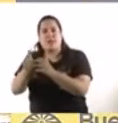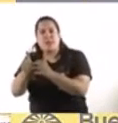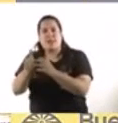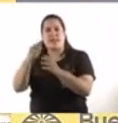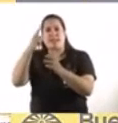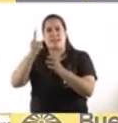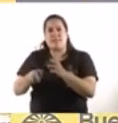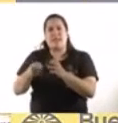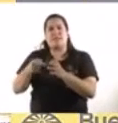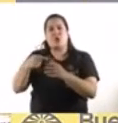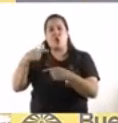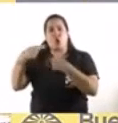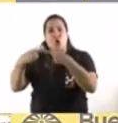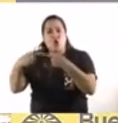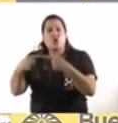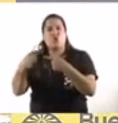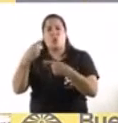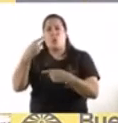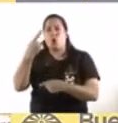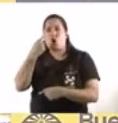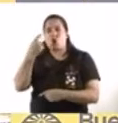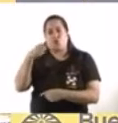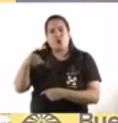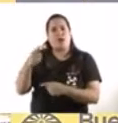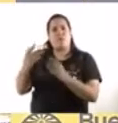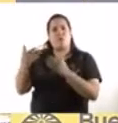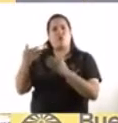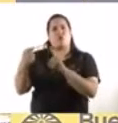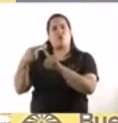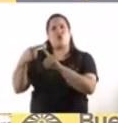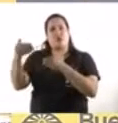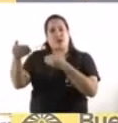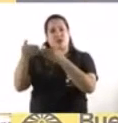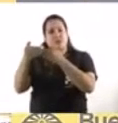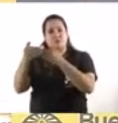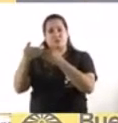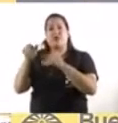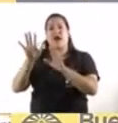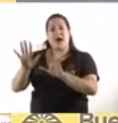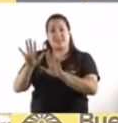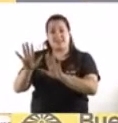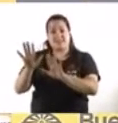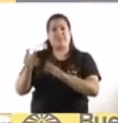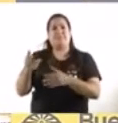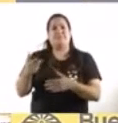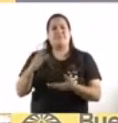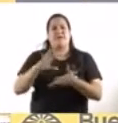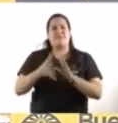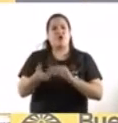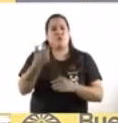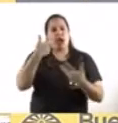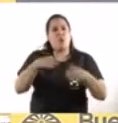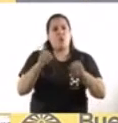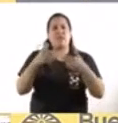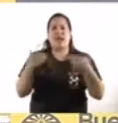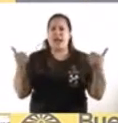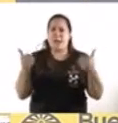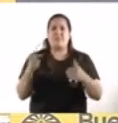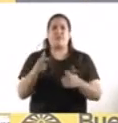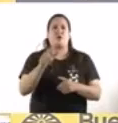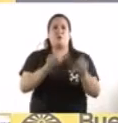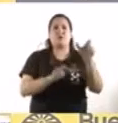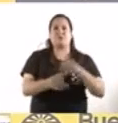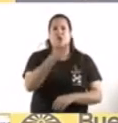estrechos. Para nosotros, esa es la clave. Es la clave para encontrar rápido a los contagiados, y cortar la cadena de